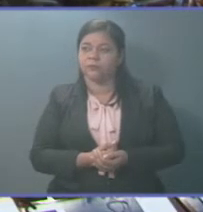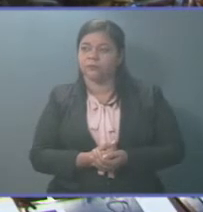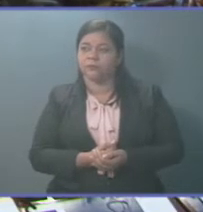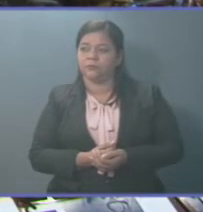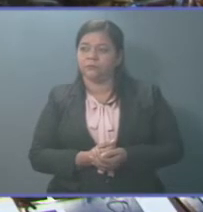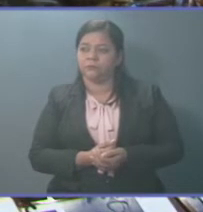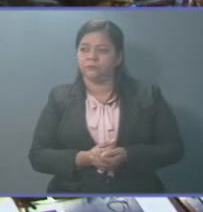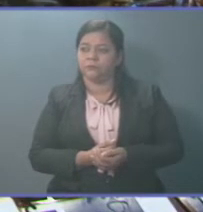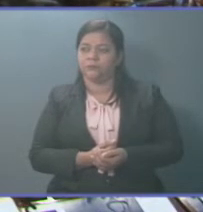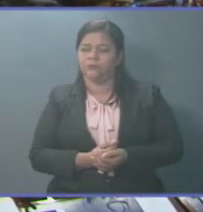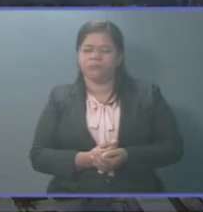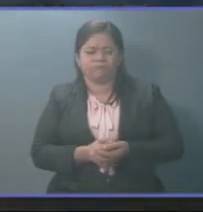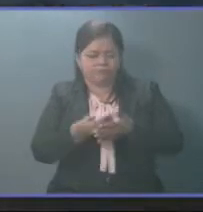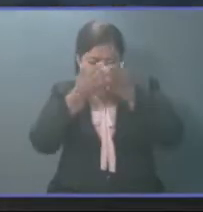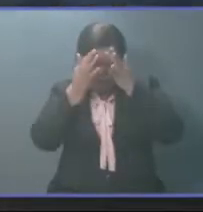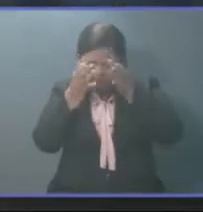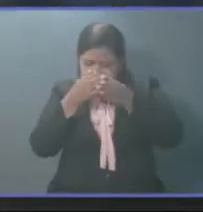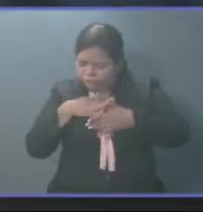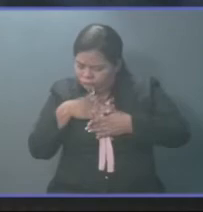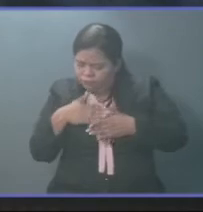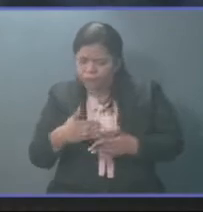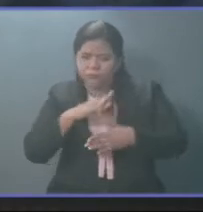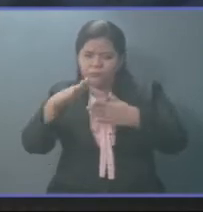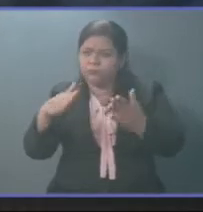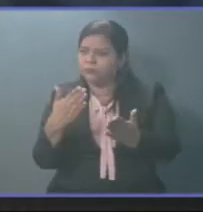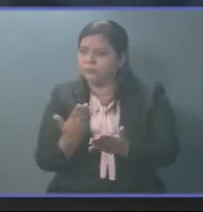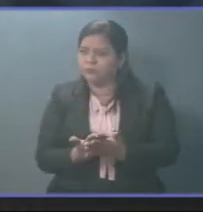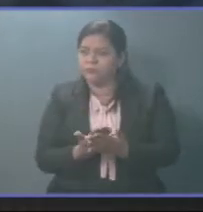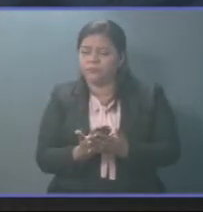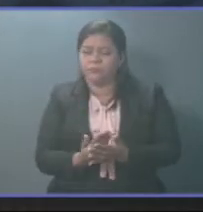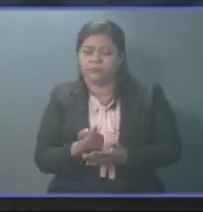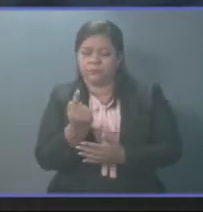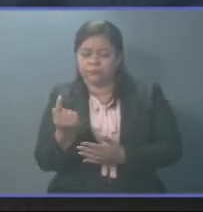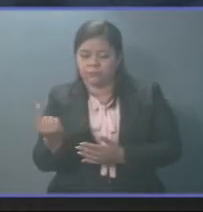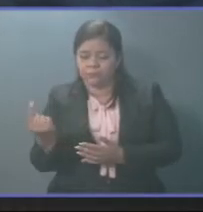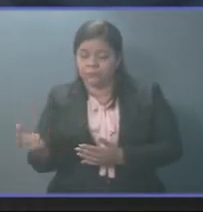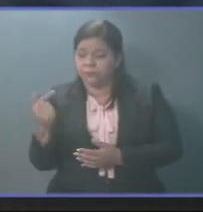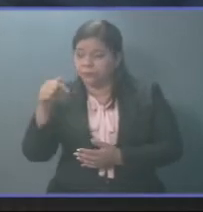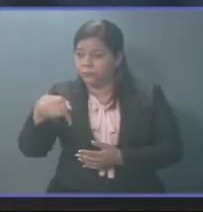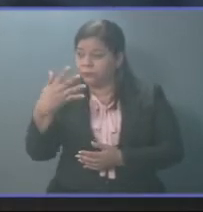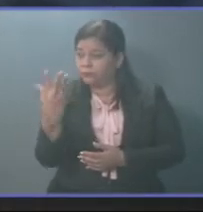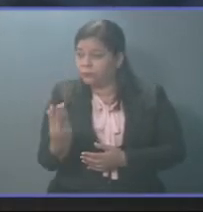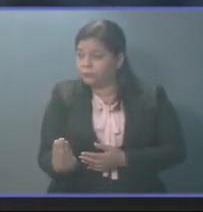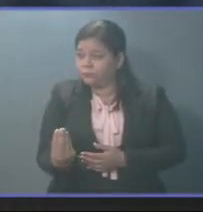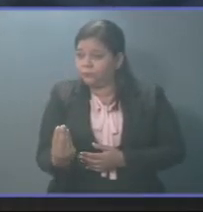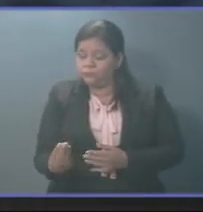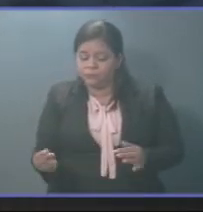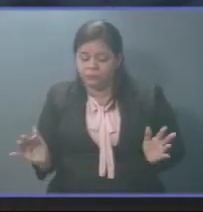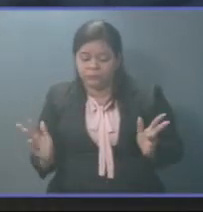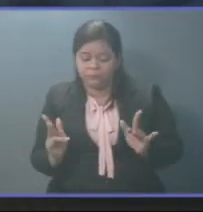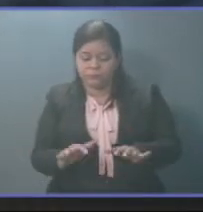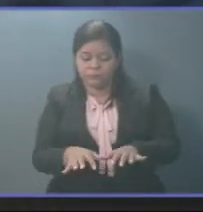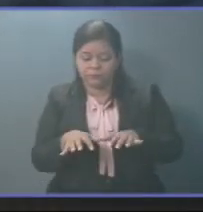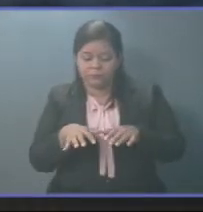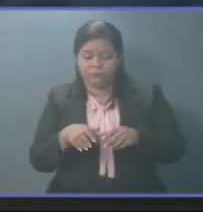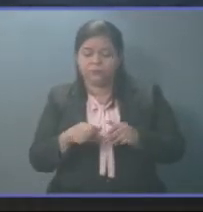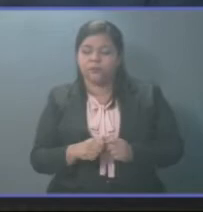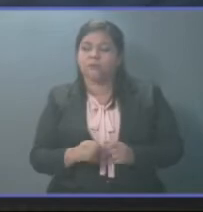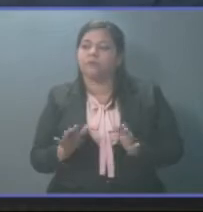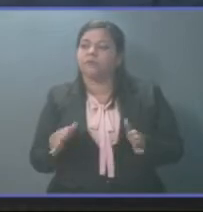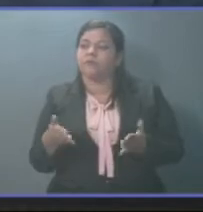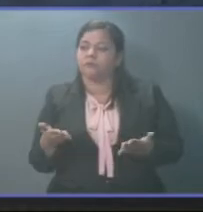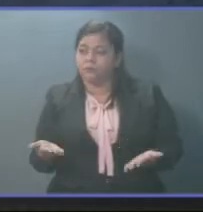la buena voluntad de todos los que estamos este día en el Pleno para